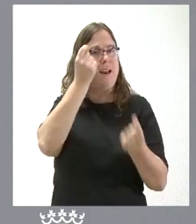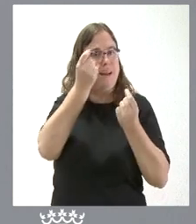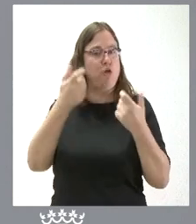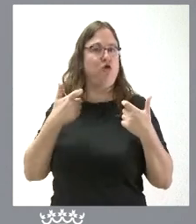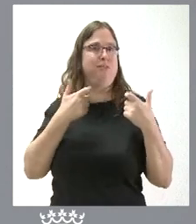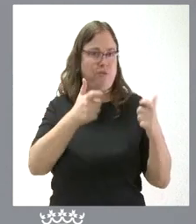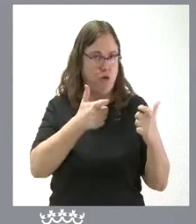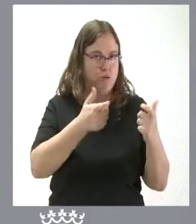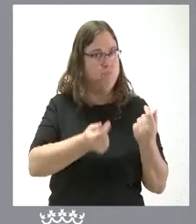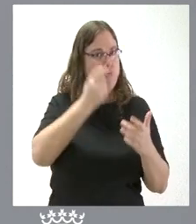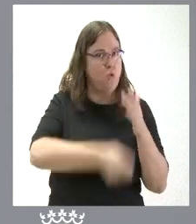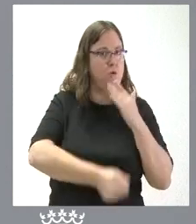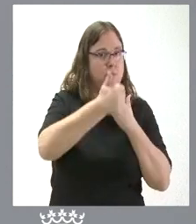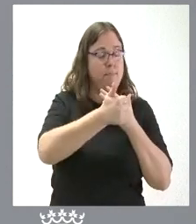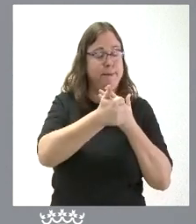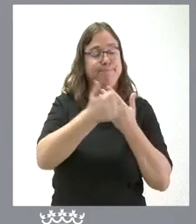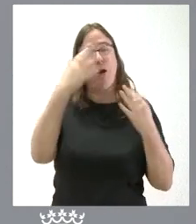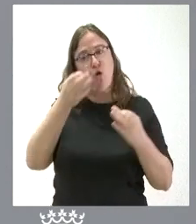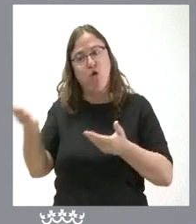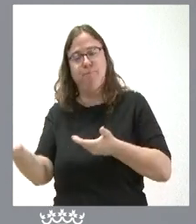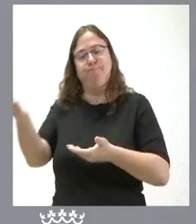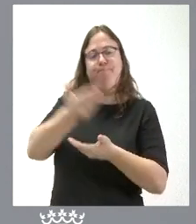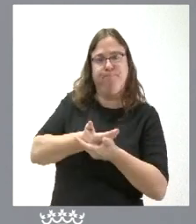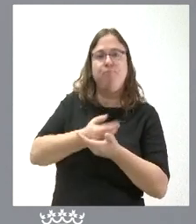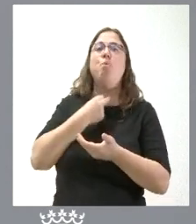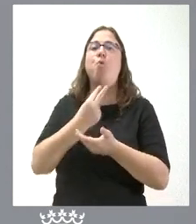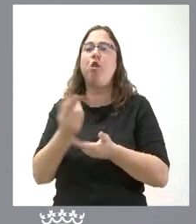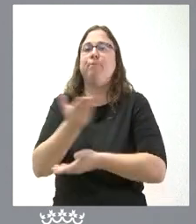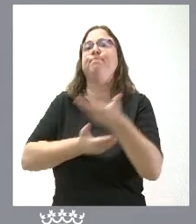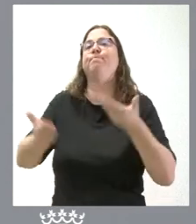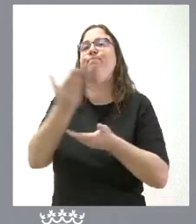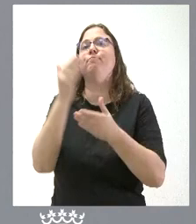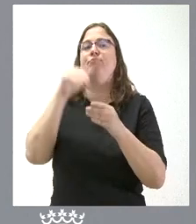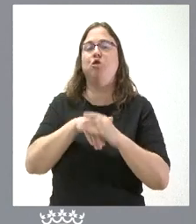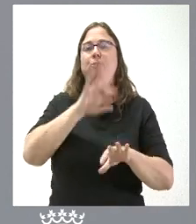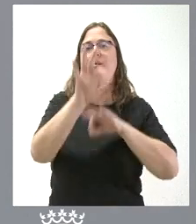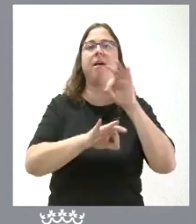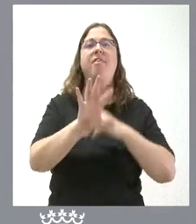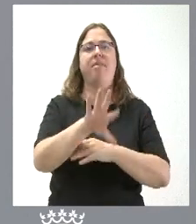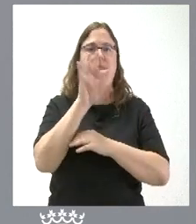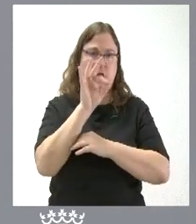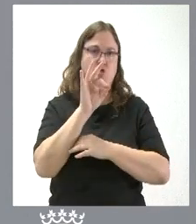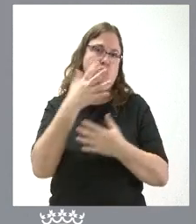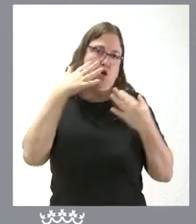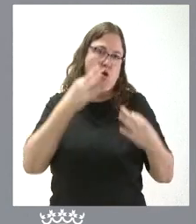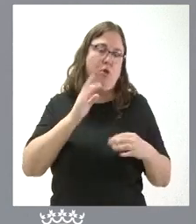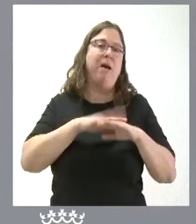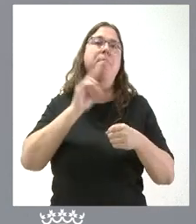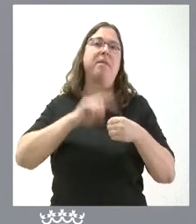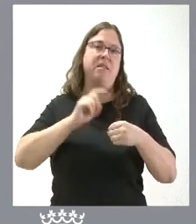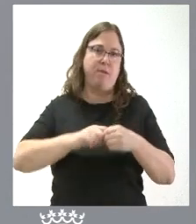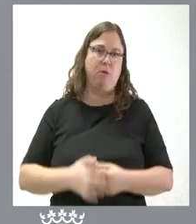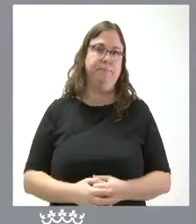es lógico también que el sector tenga voz y voto en el órgano donde estas decisiones se toman en términos de participación